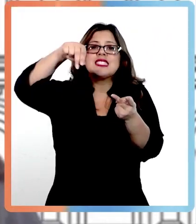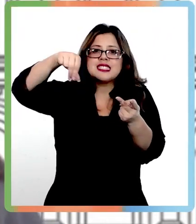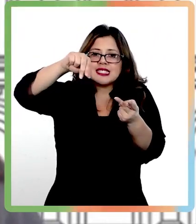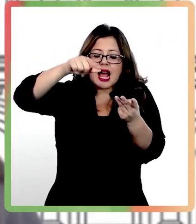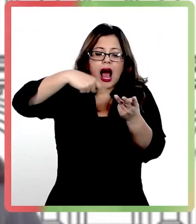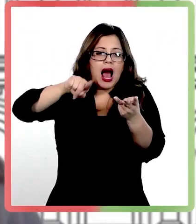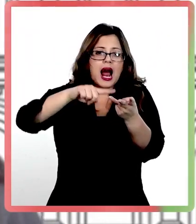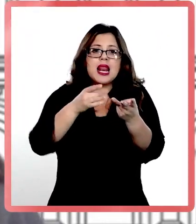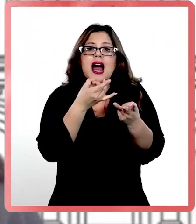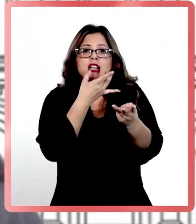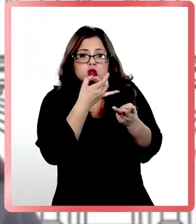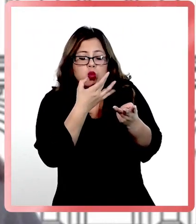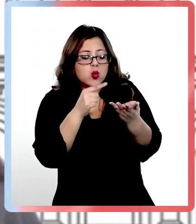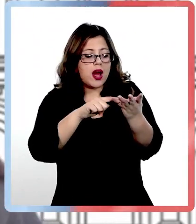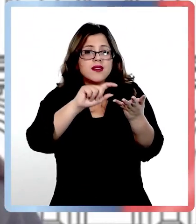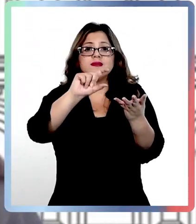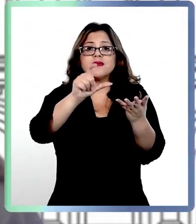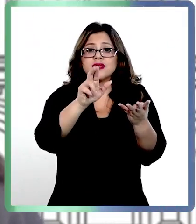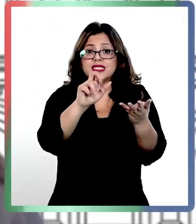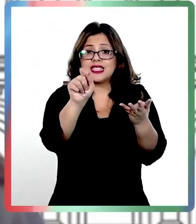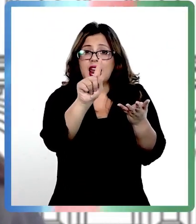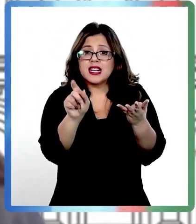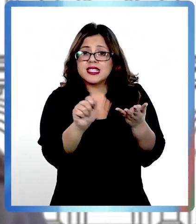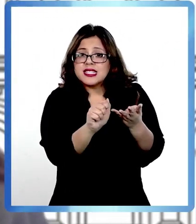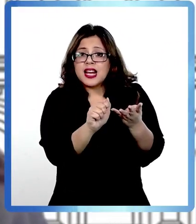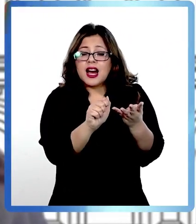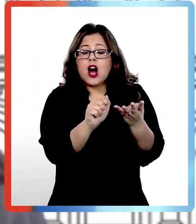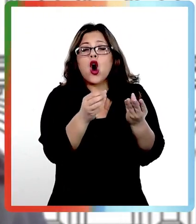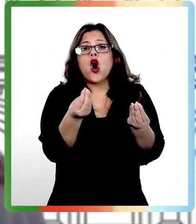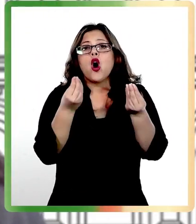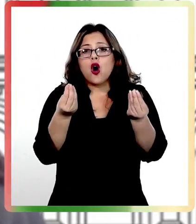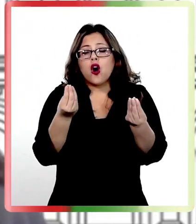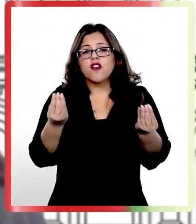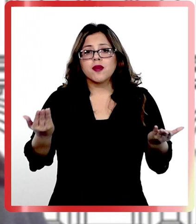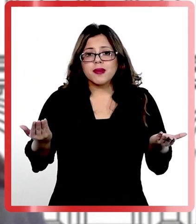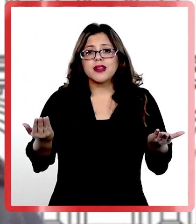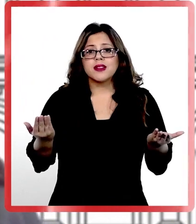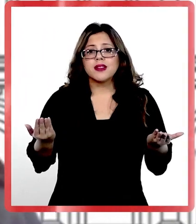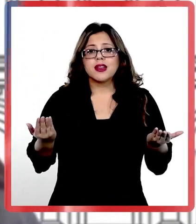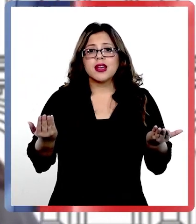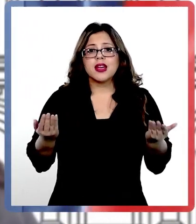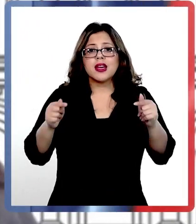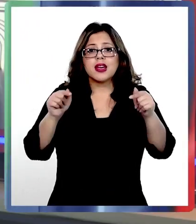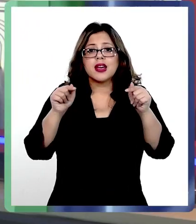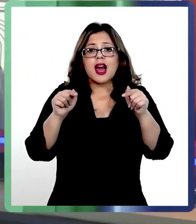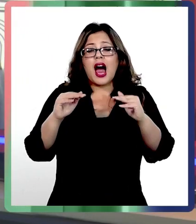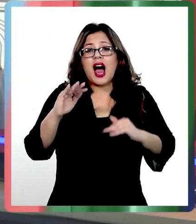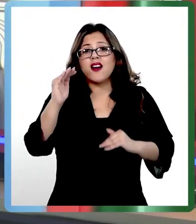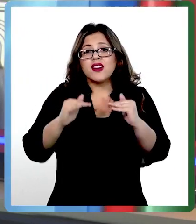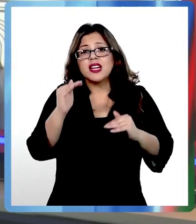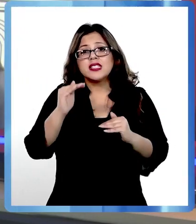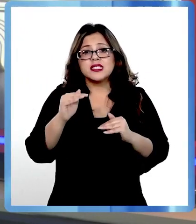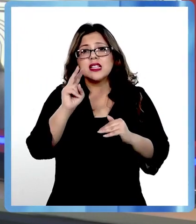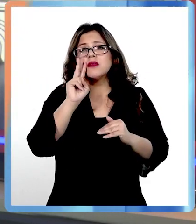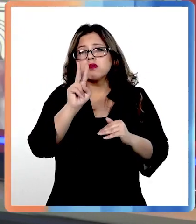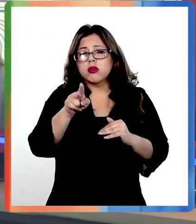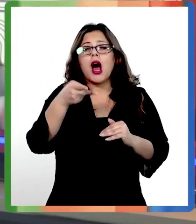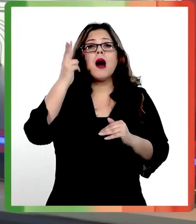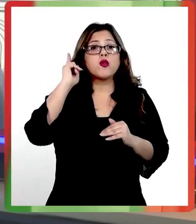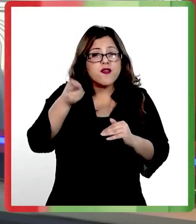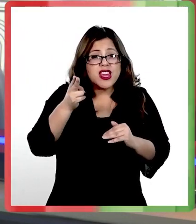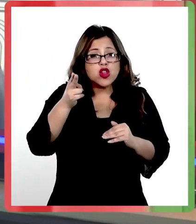mucha azúcar, mucha grasa. Entonces, obviamente, estos alimentos, generalmente uno dice, también